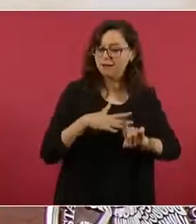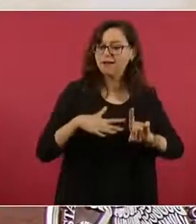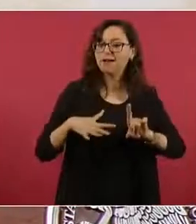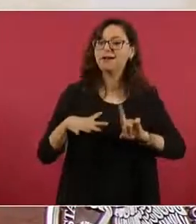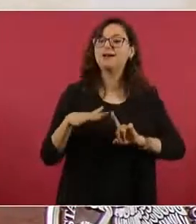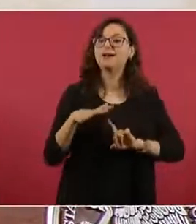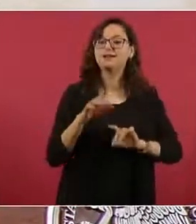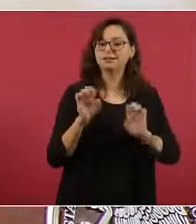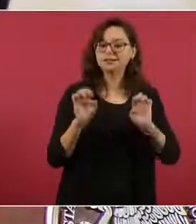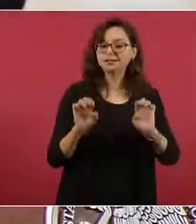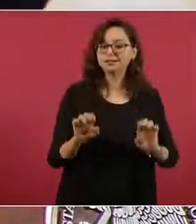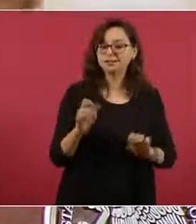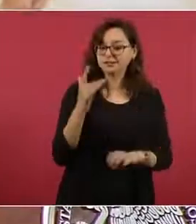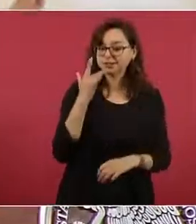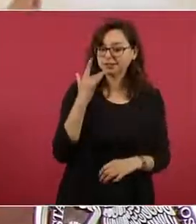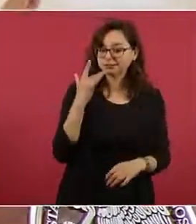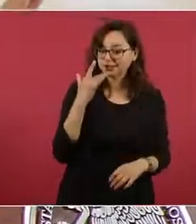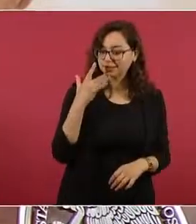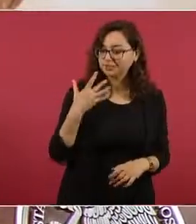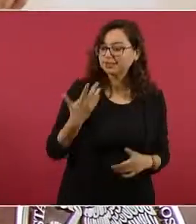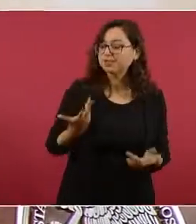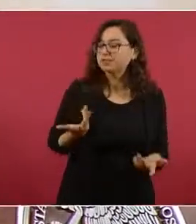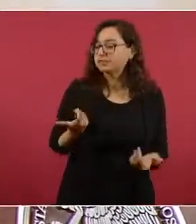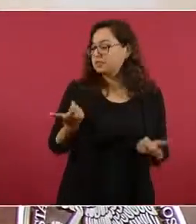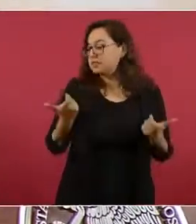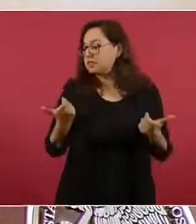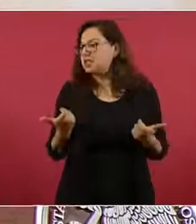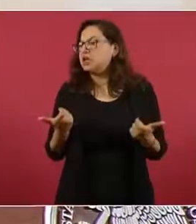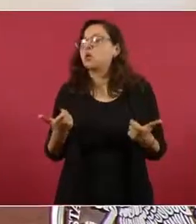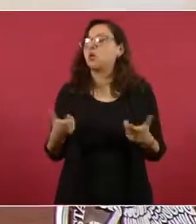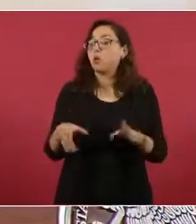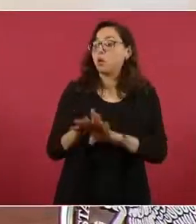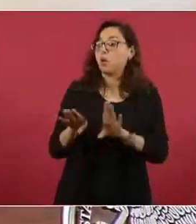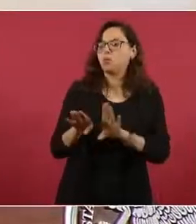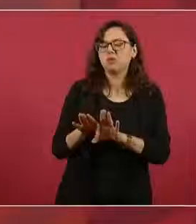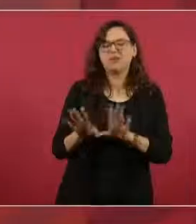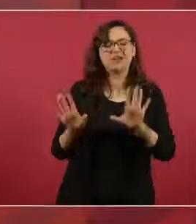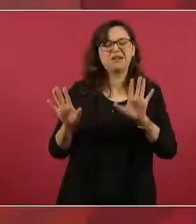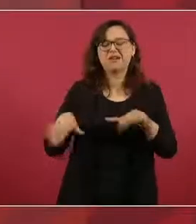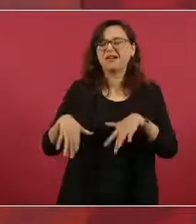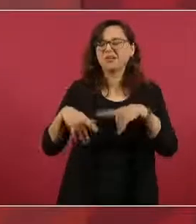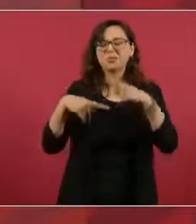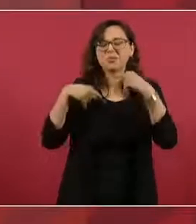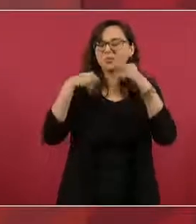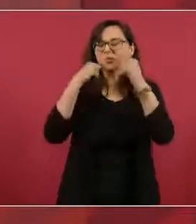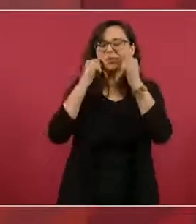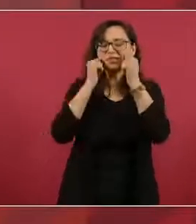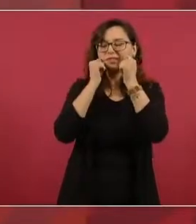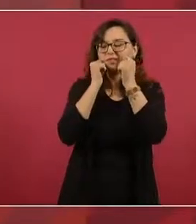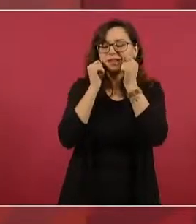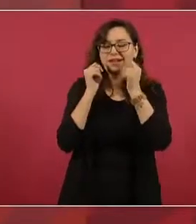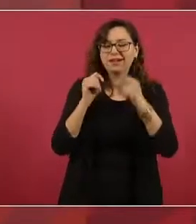¿cómo lo hiciste? ¿Cómo ¿Quién sabe? Eso no importa.